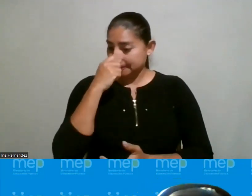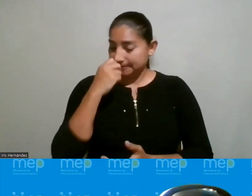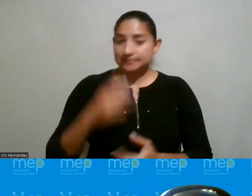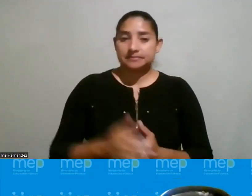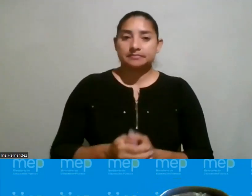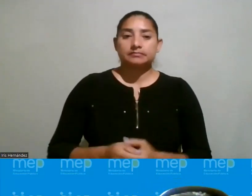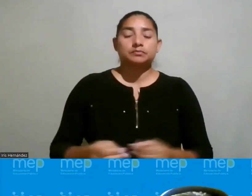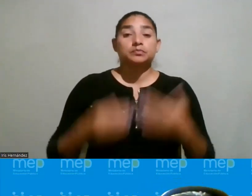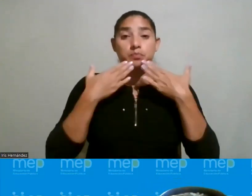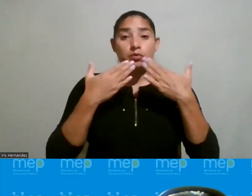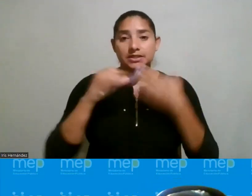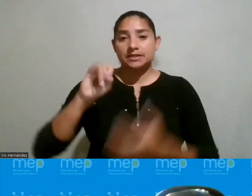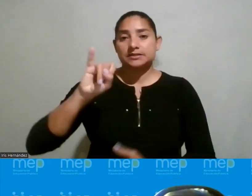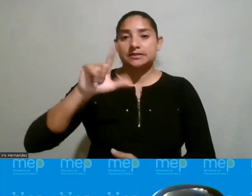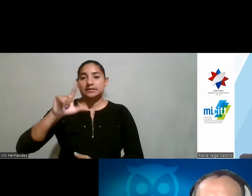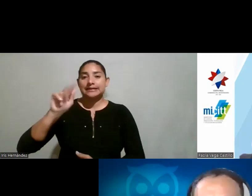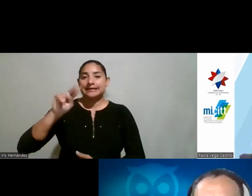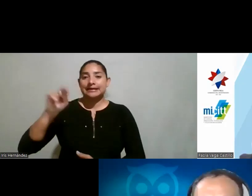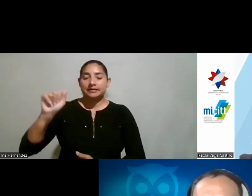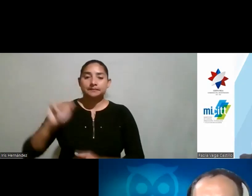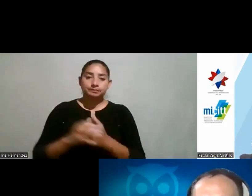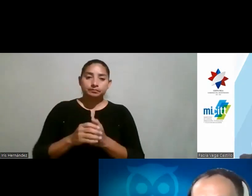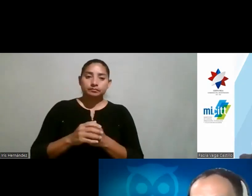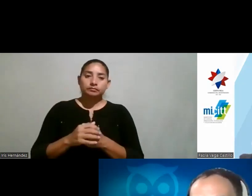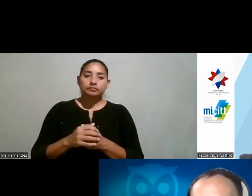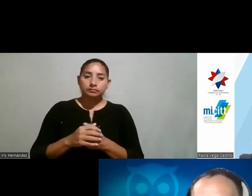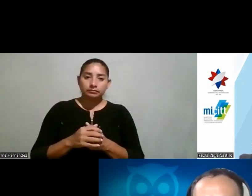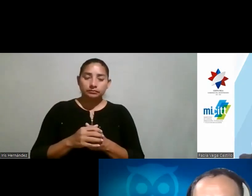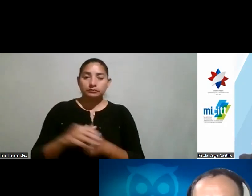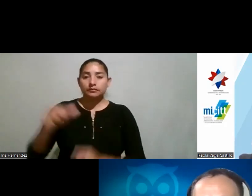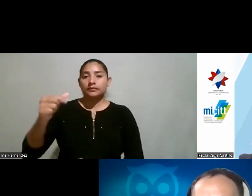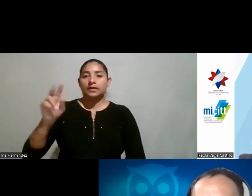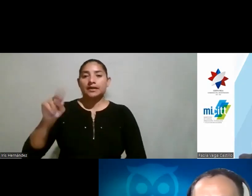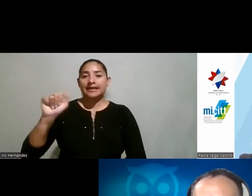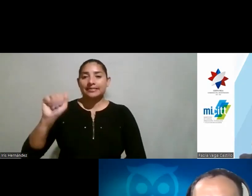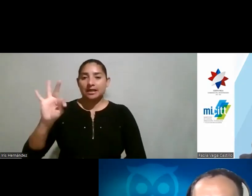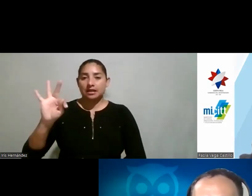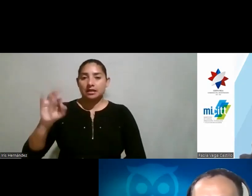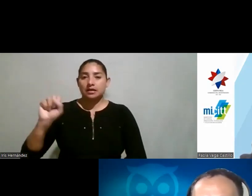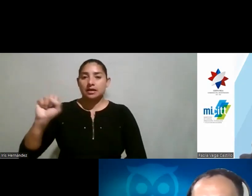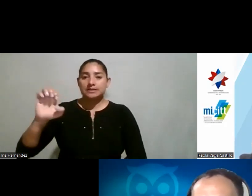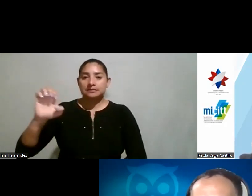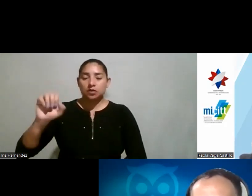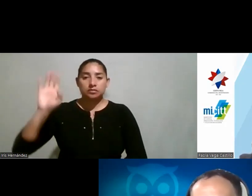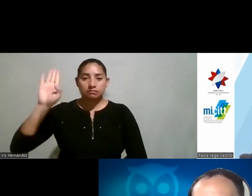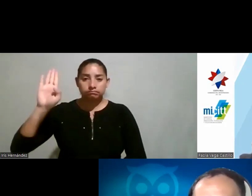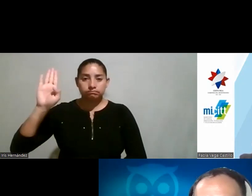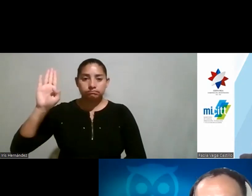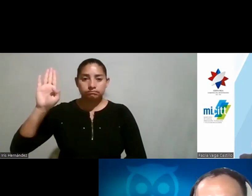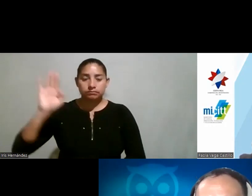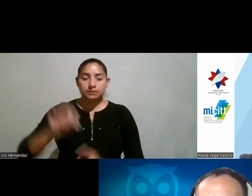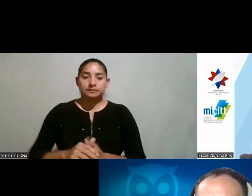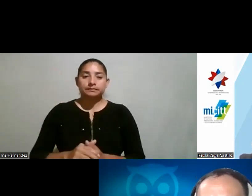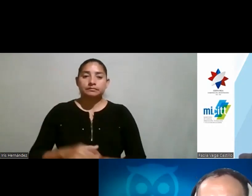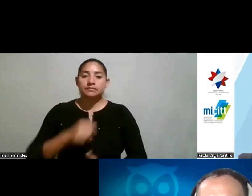Muchas gracias doña Eliana. Tenemos la mano levantada de doña Gretel Espinosa. No sé si le